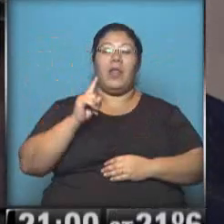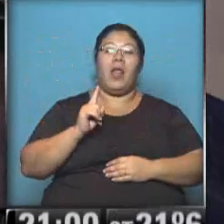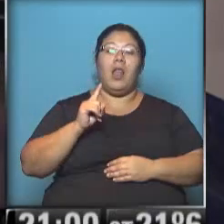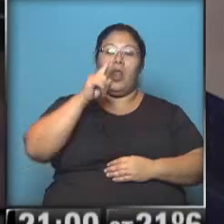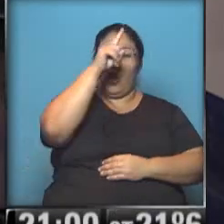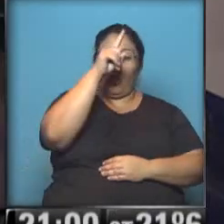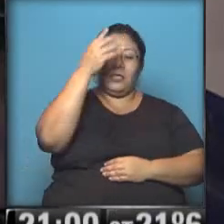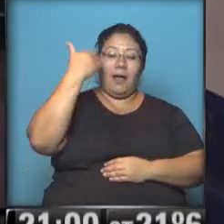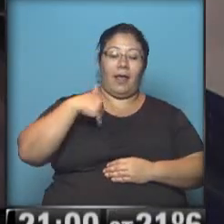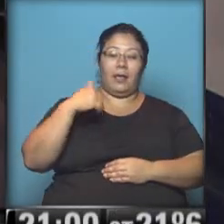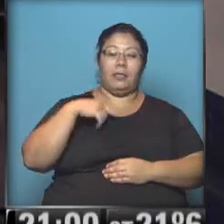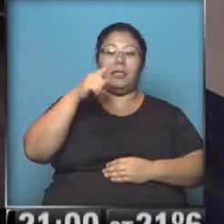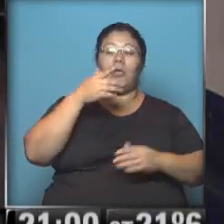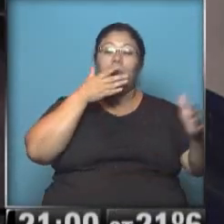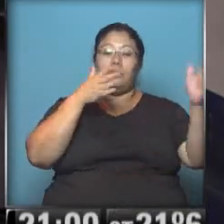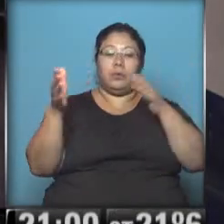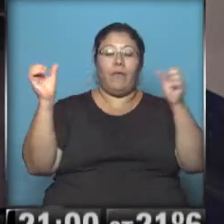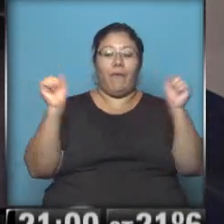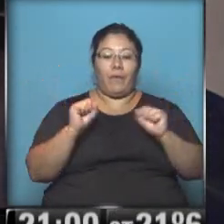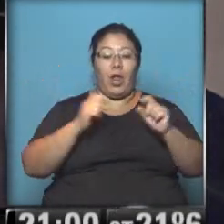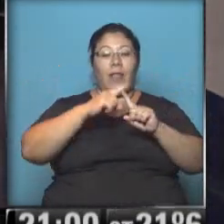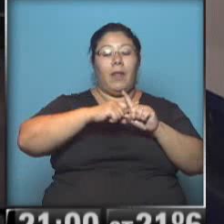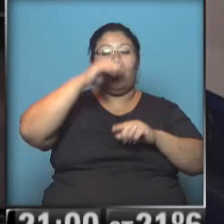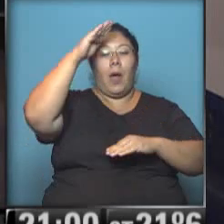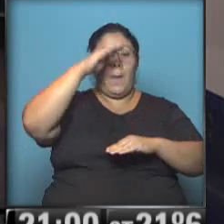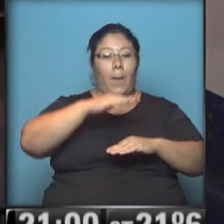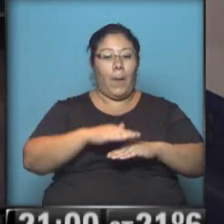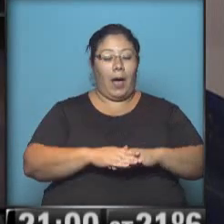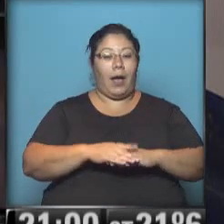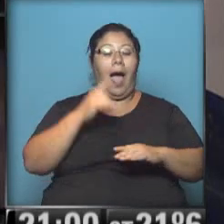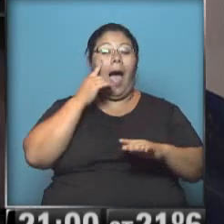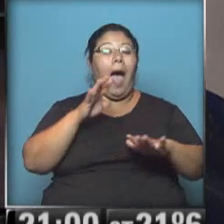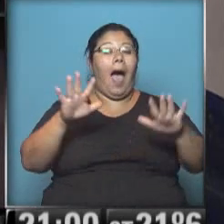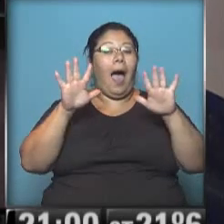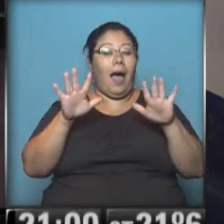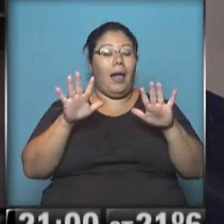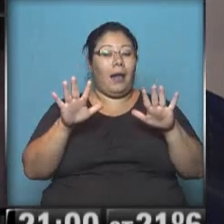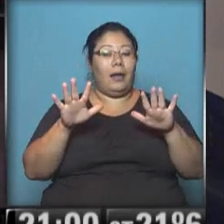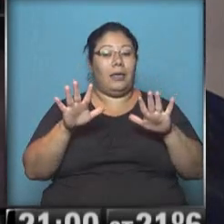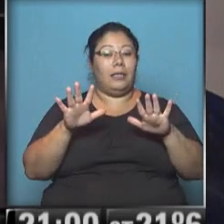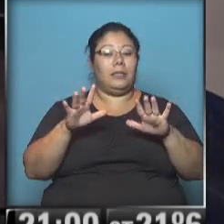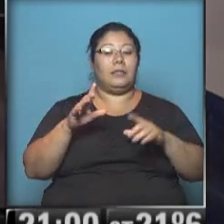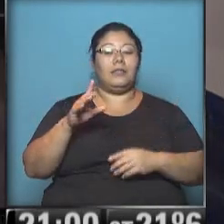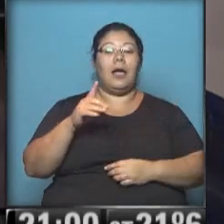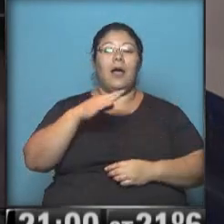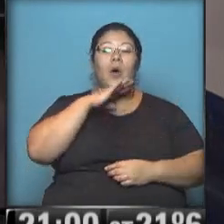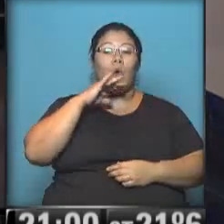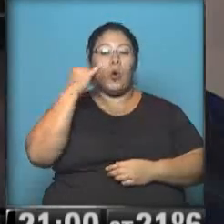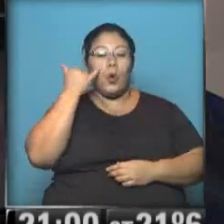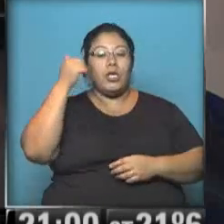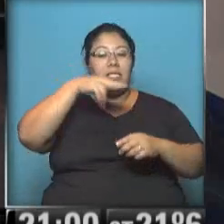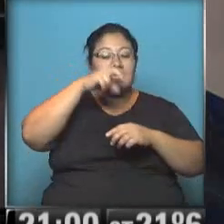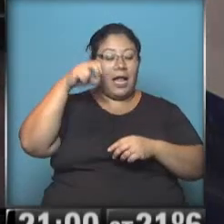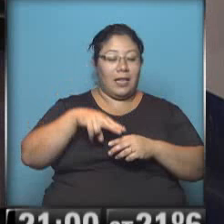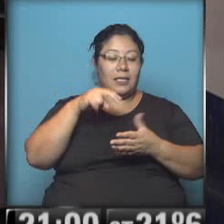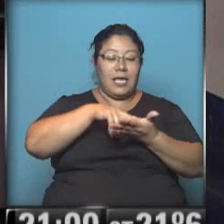allí, está llegando el aire frío, desciende la temperatura. Recuerden que el aviso de alerta en el este, Jujú, Este de Salta y Santiago del Estero, por tormentas fuertes. Y en el